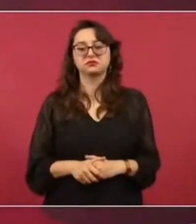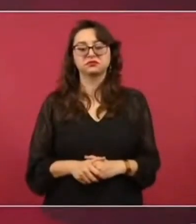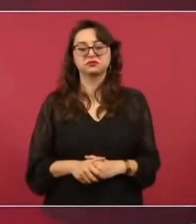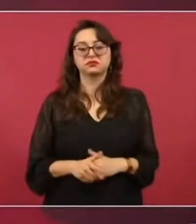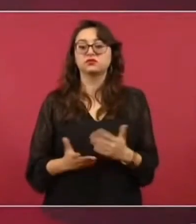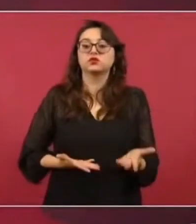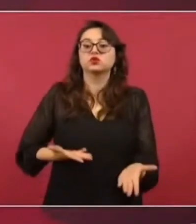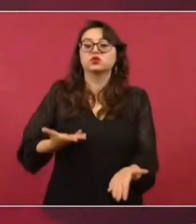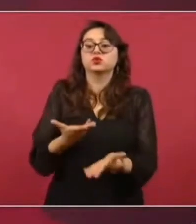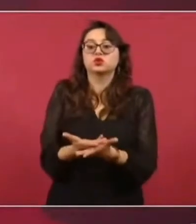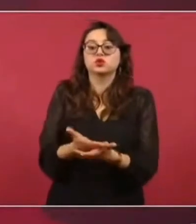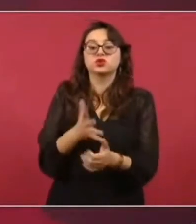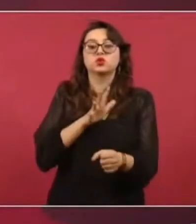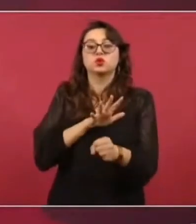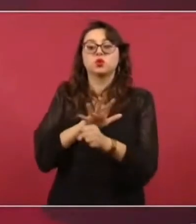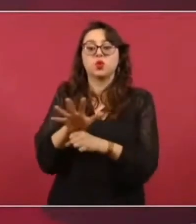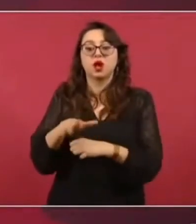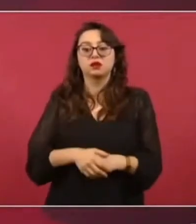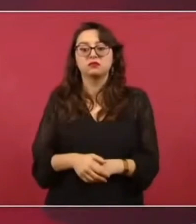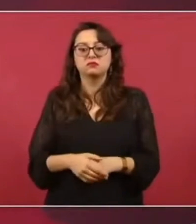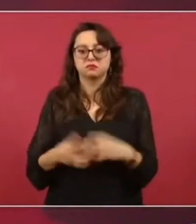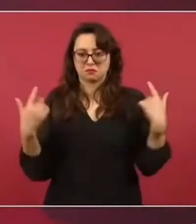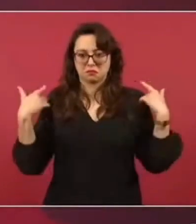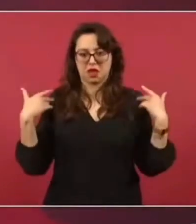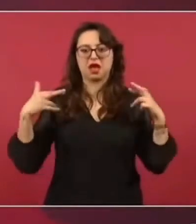Que se armen los maestros.